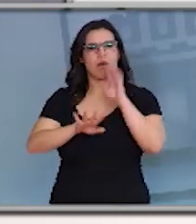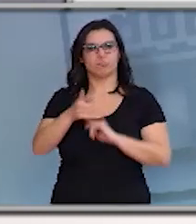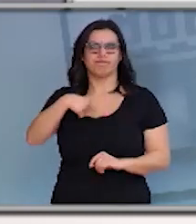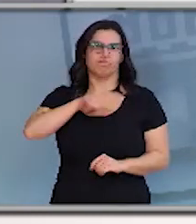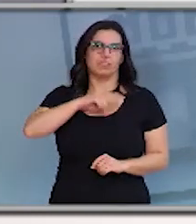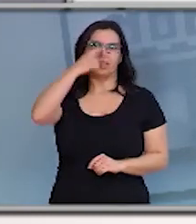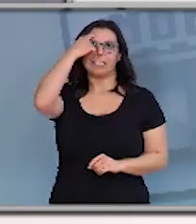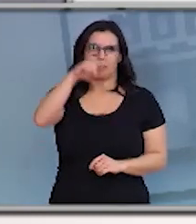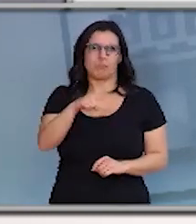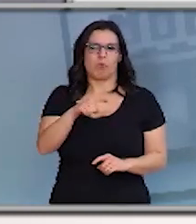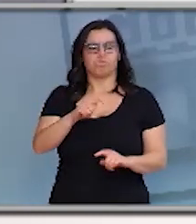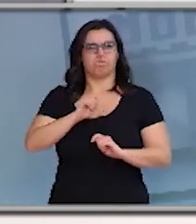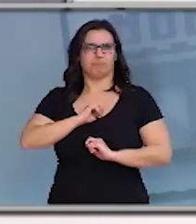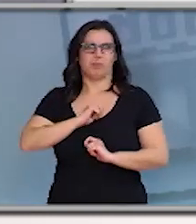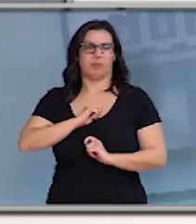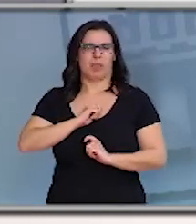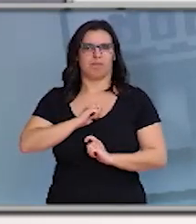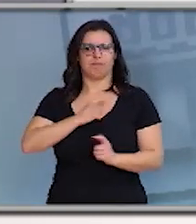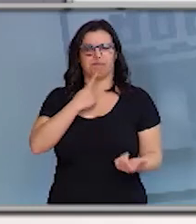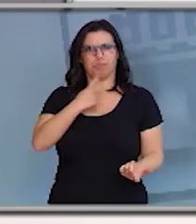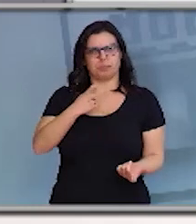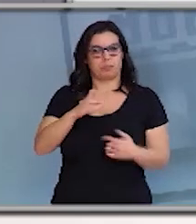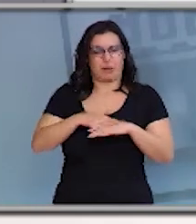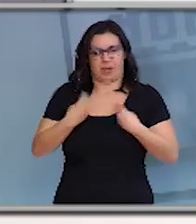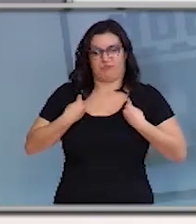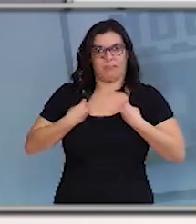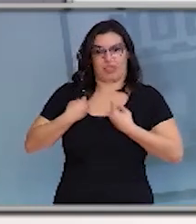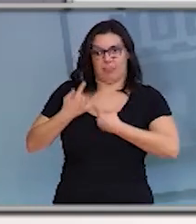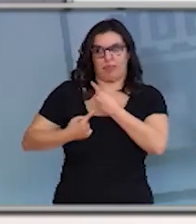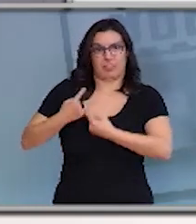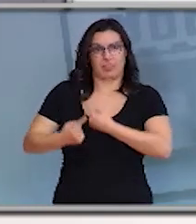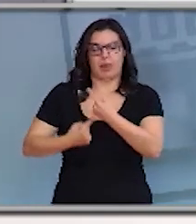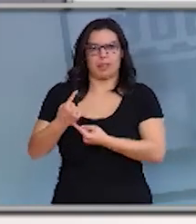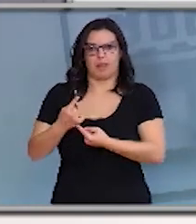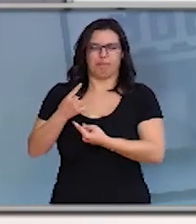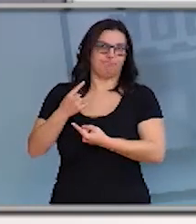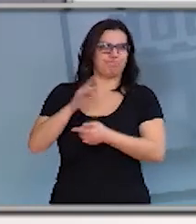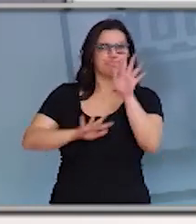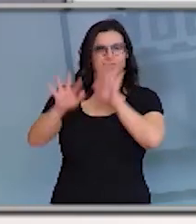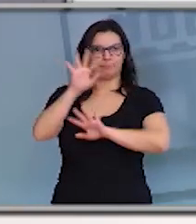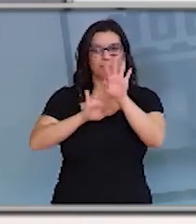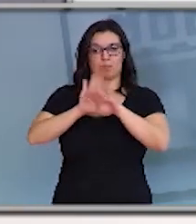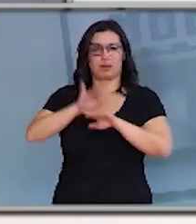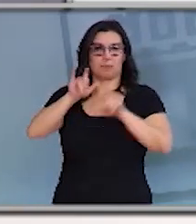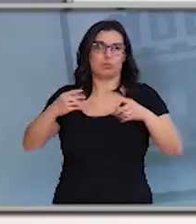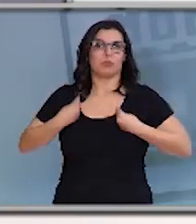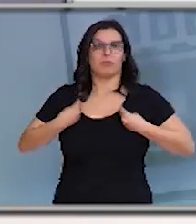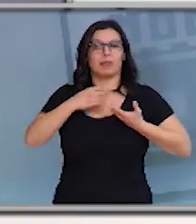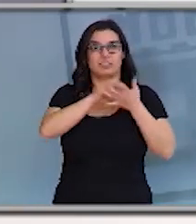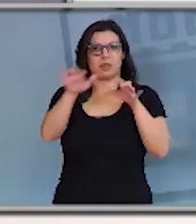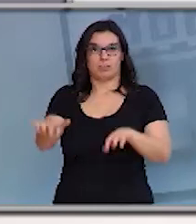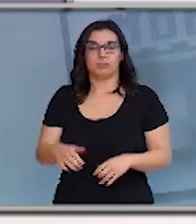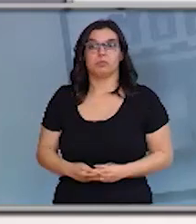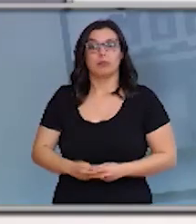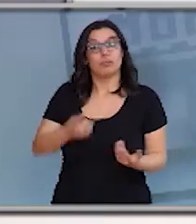molestias e dificultades que son para a vida diaria e cotidiana das persoas de Castilla y León. Desde o Goberno,